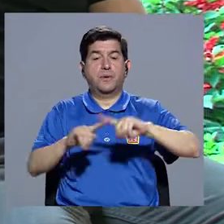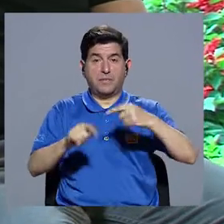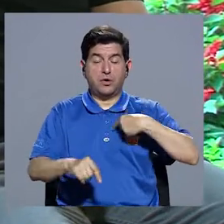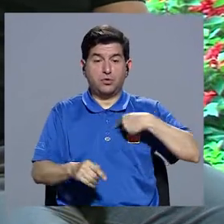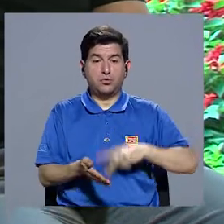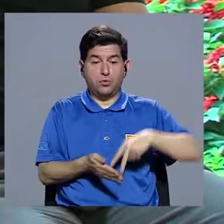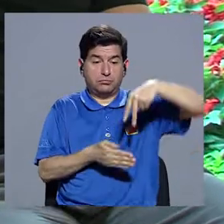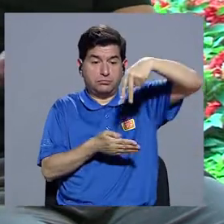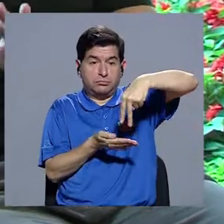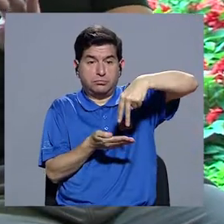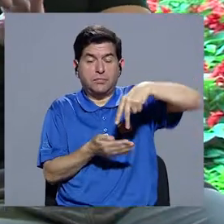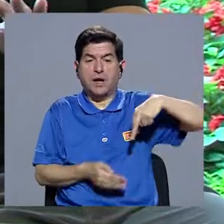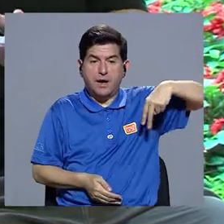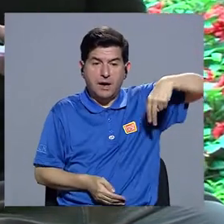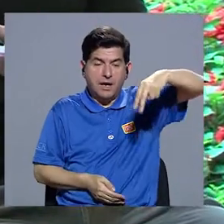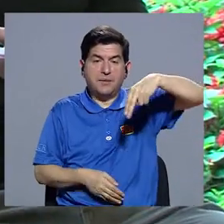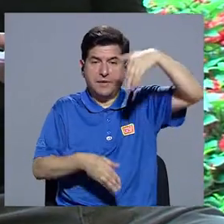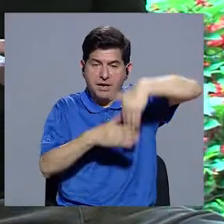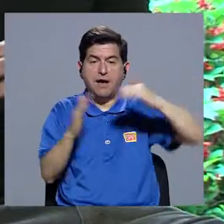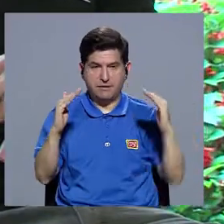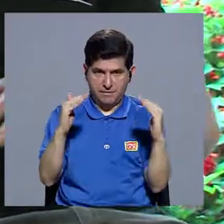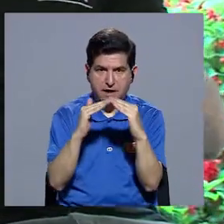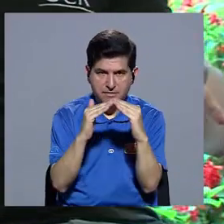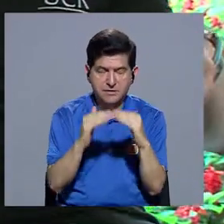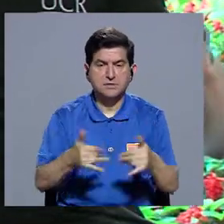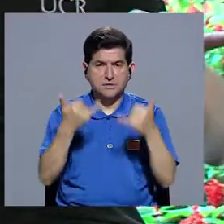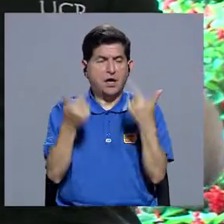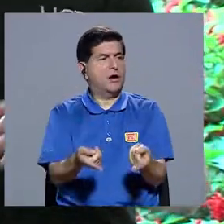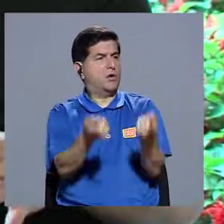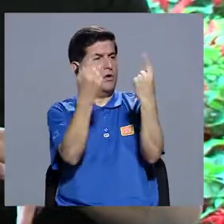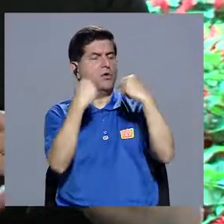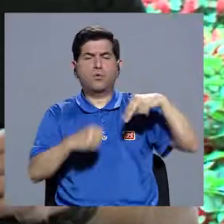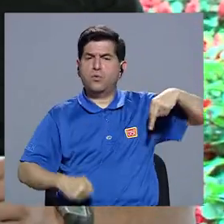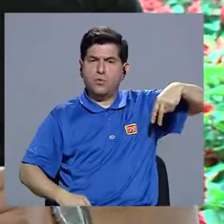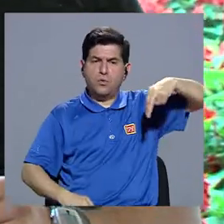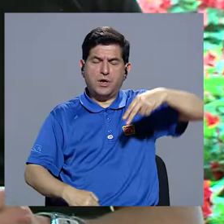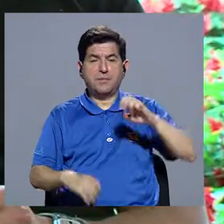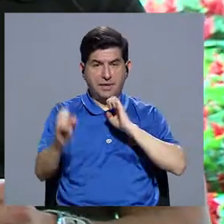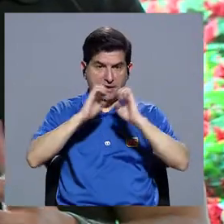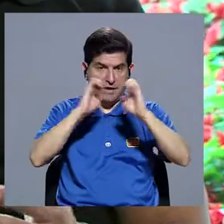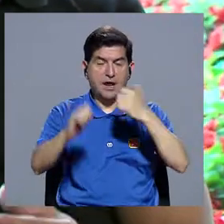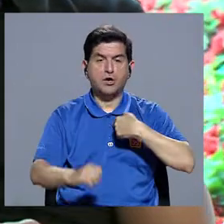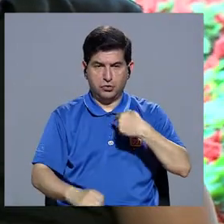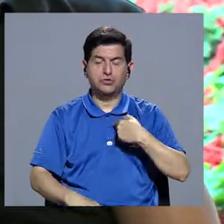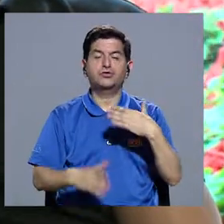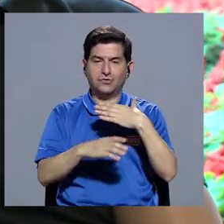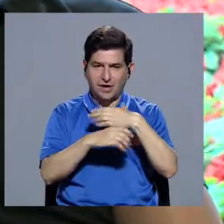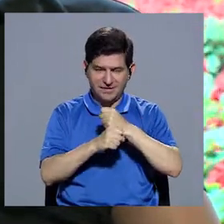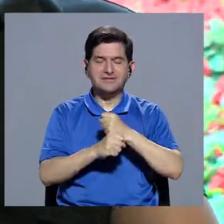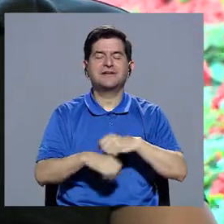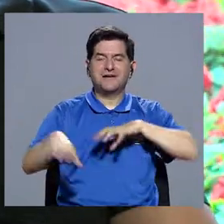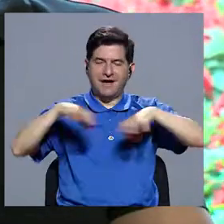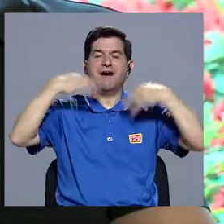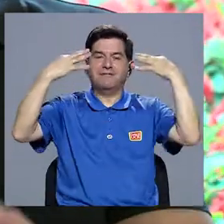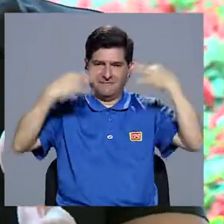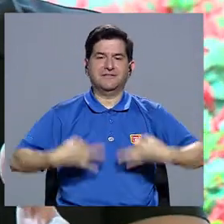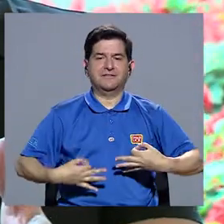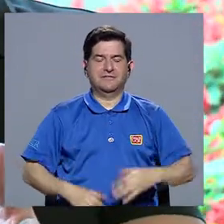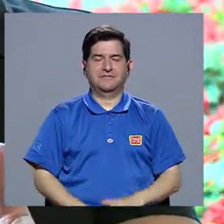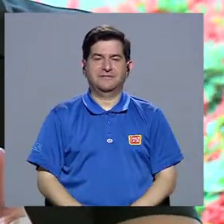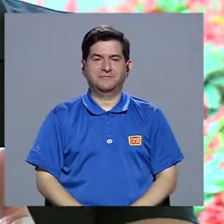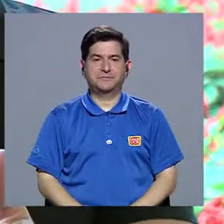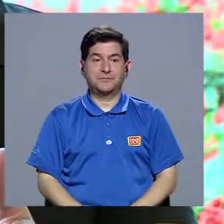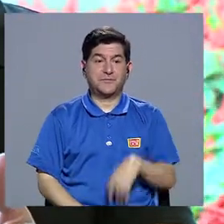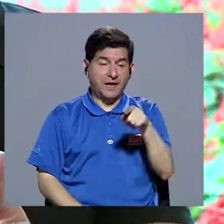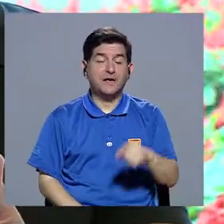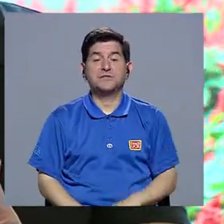si yo me levanté a caminar dentro del hogar o ahorita que yo venía caminando para la entrevista, yo estoy realizando actividad física, ¿verdad?, algo